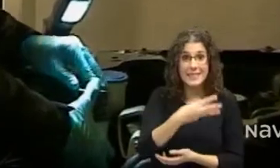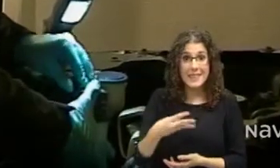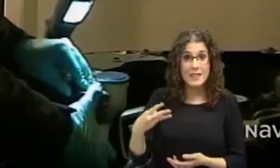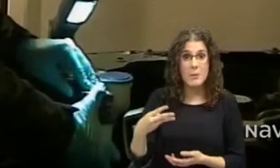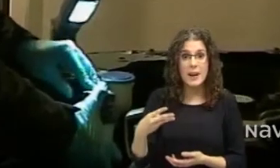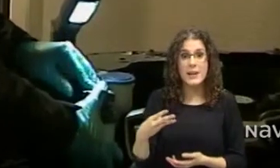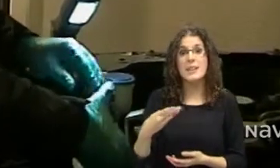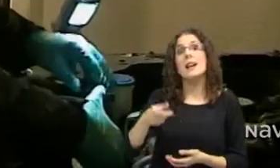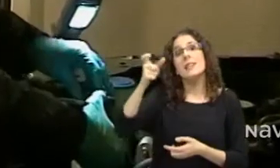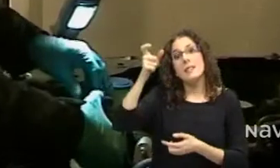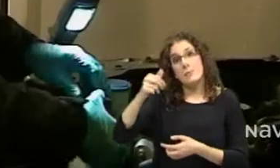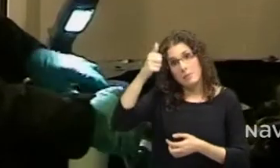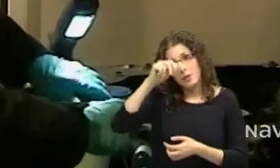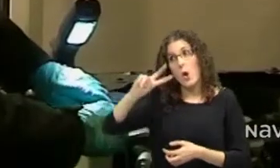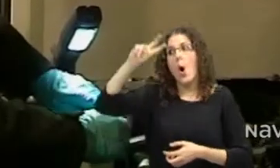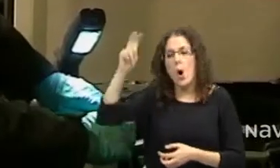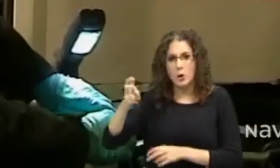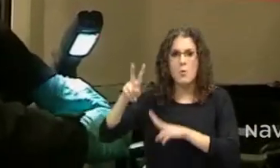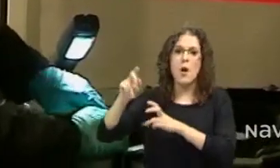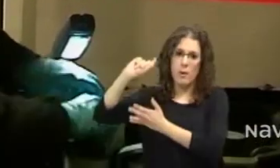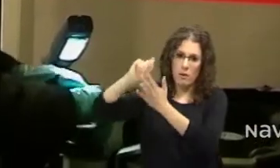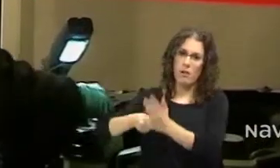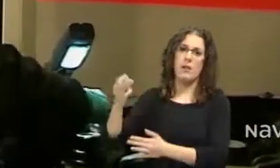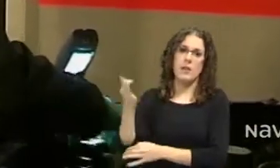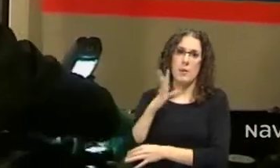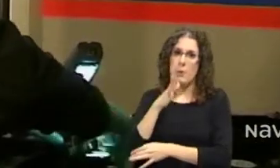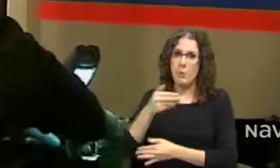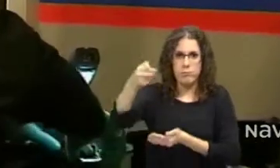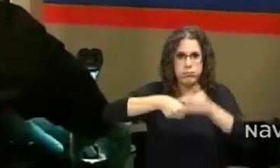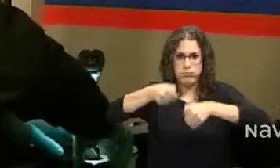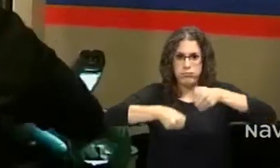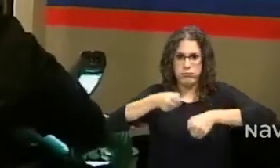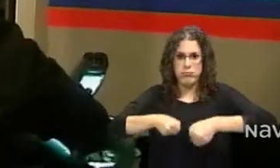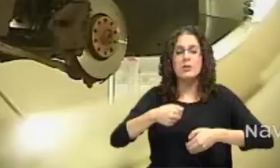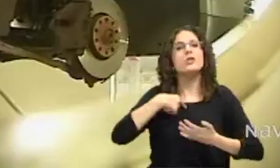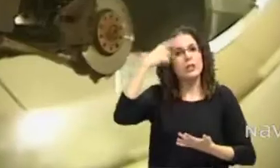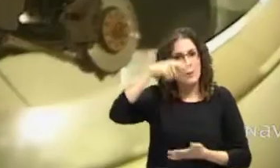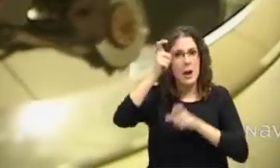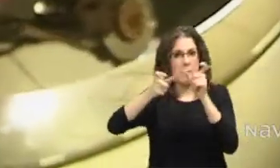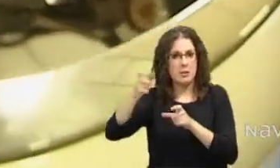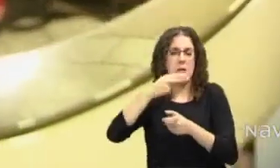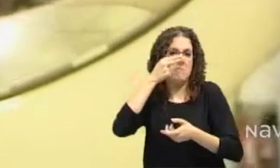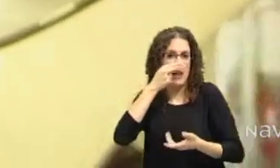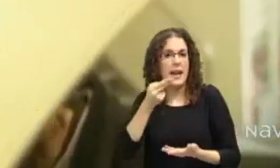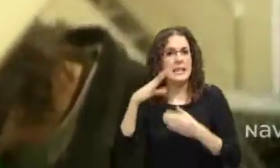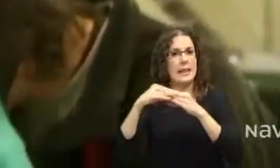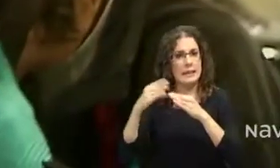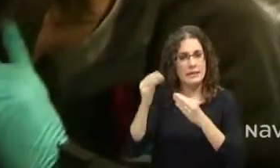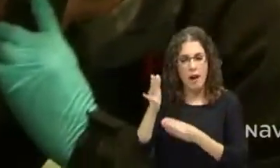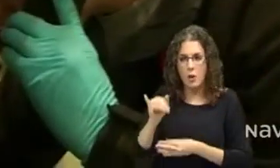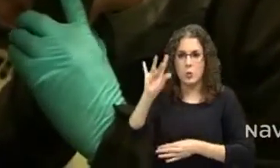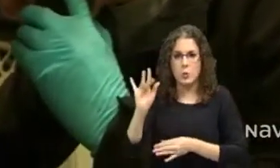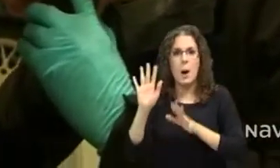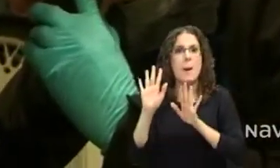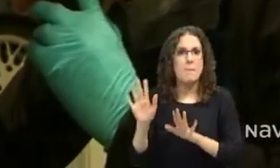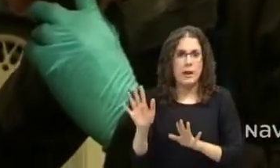y quiero formar un gran equipo. Yo sabía que yo tenía gente, que tenía clientes, pero no pensaba que iba a